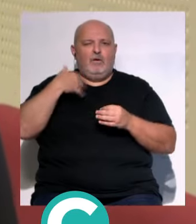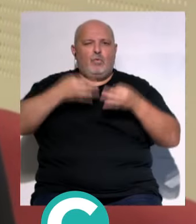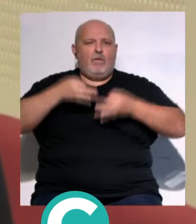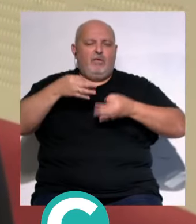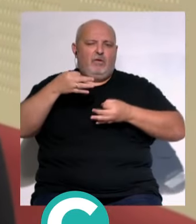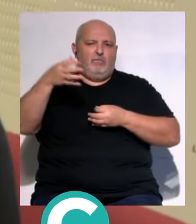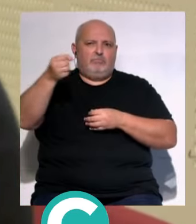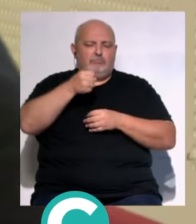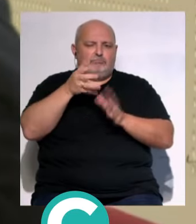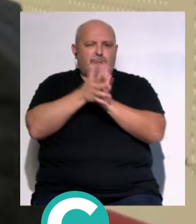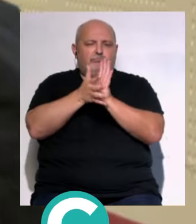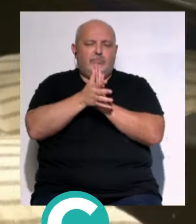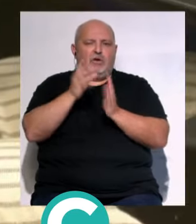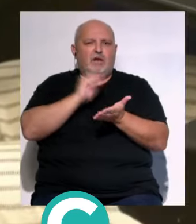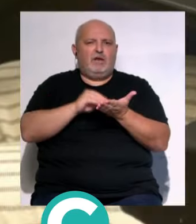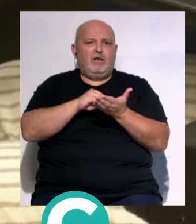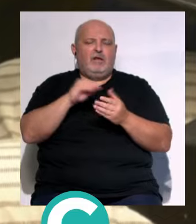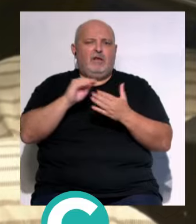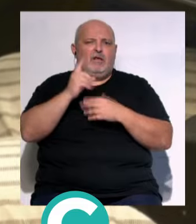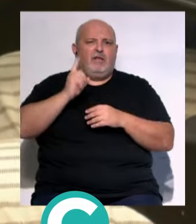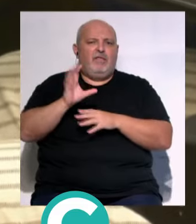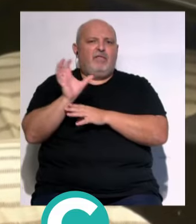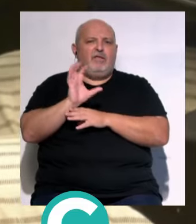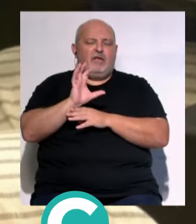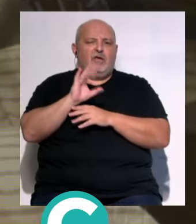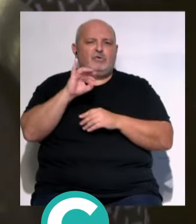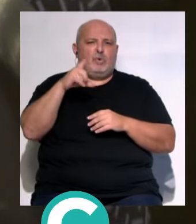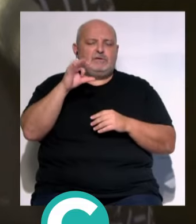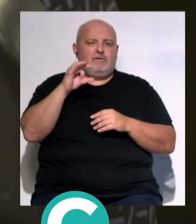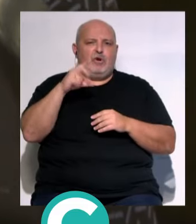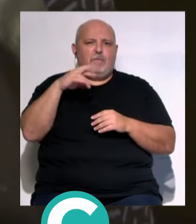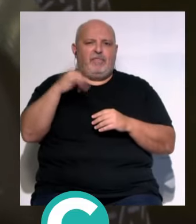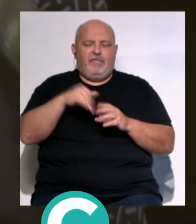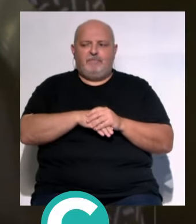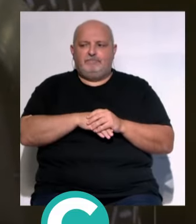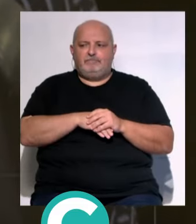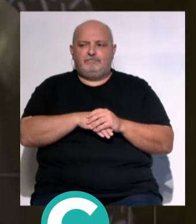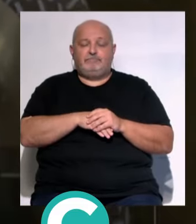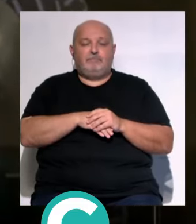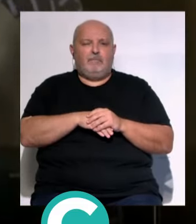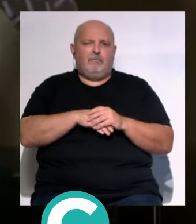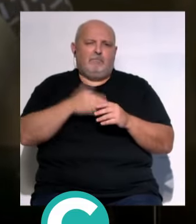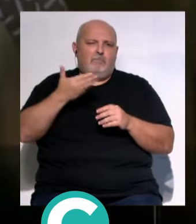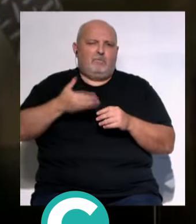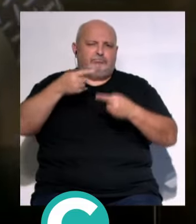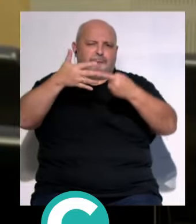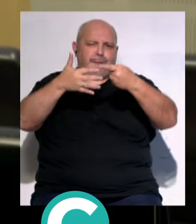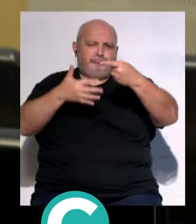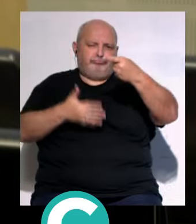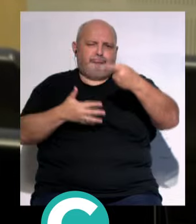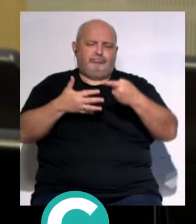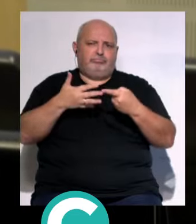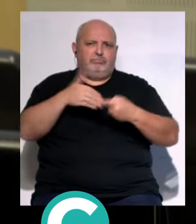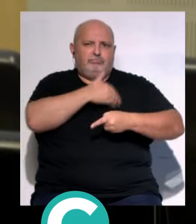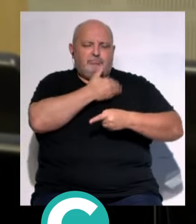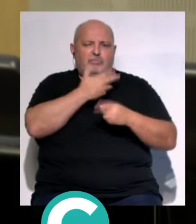...José Ignacio Quintana Balonga... ...o el escritor, productor y director de cine... ...José Luis López Linares... ...así como una importante... ...representación